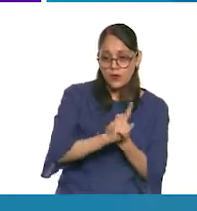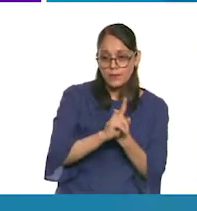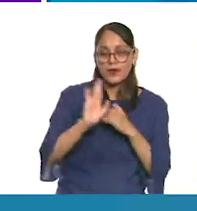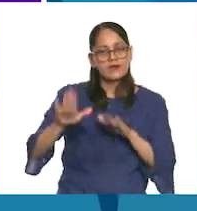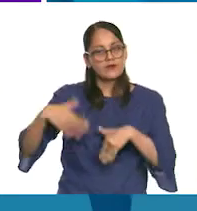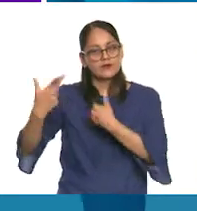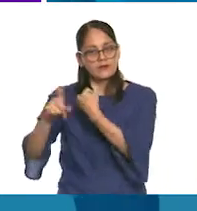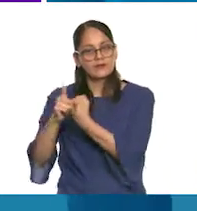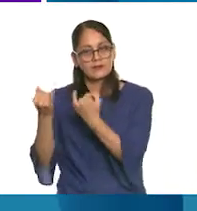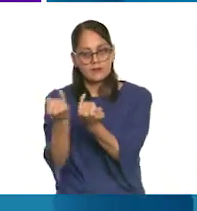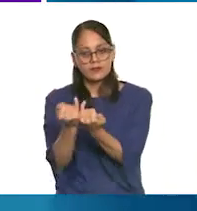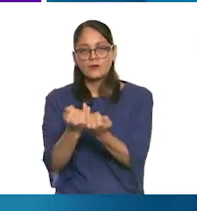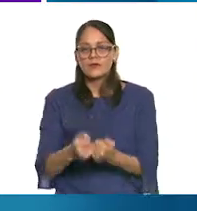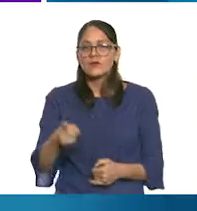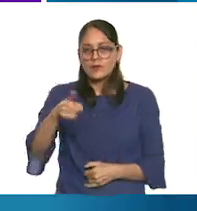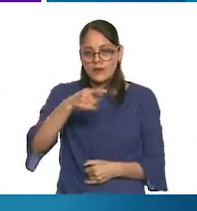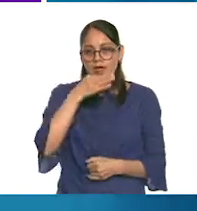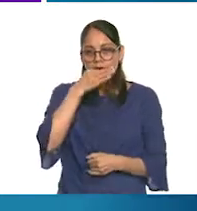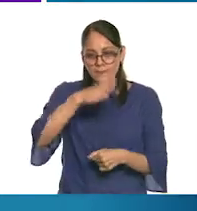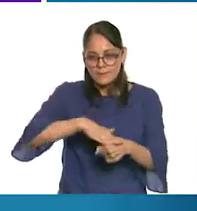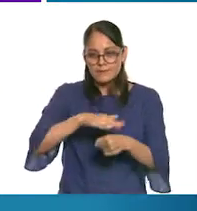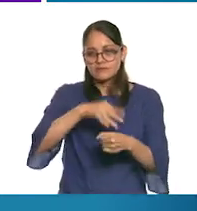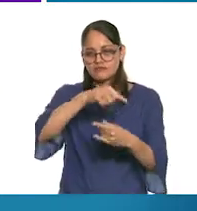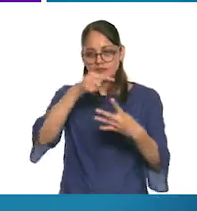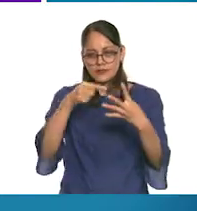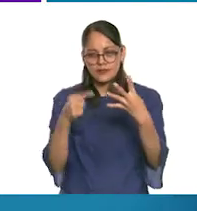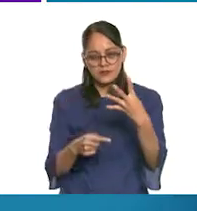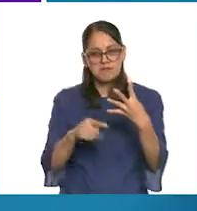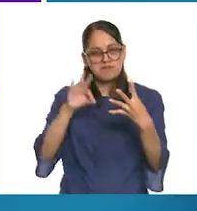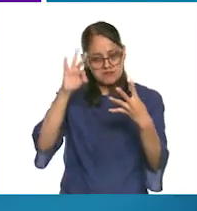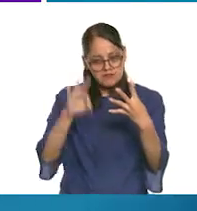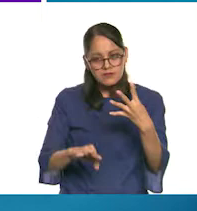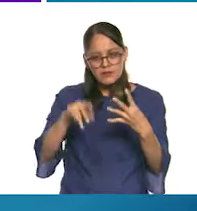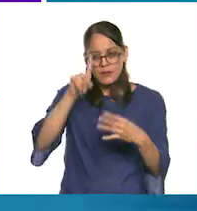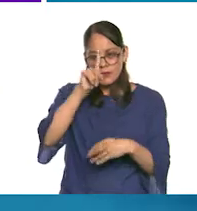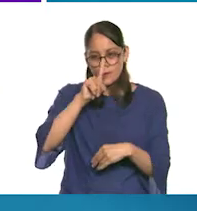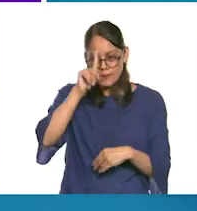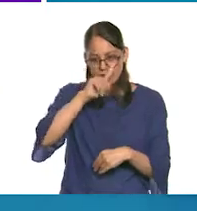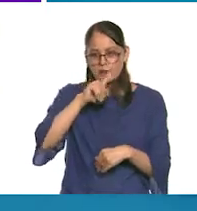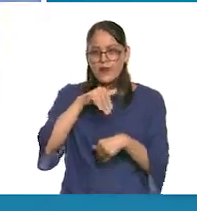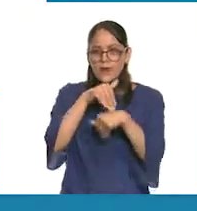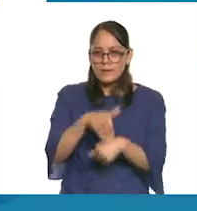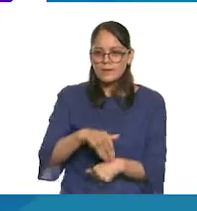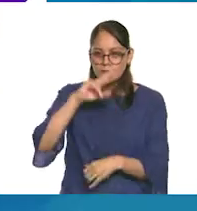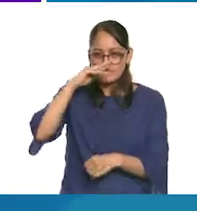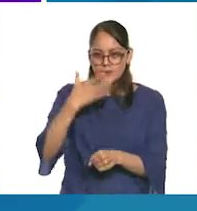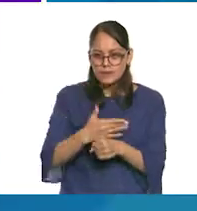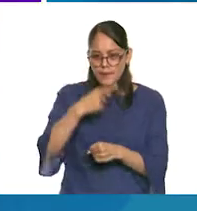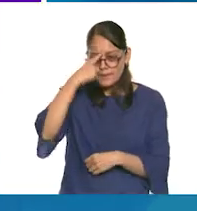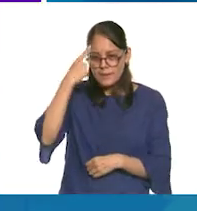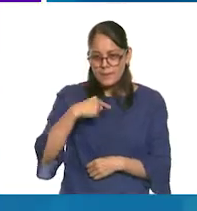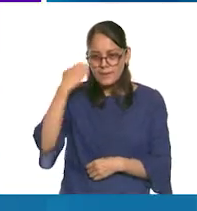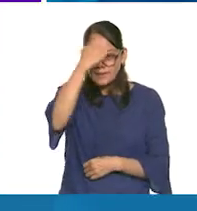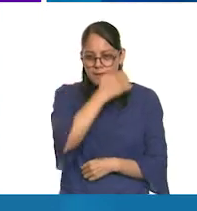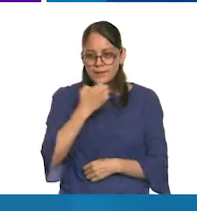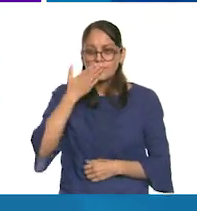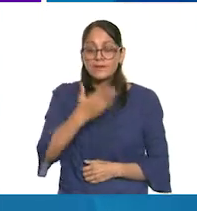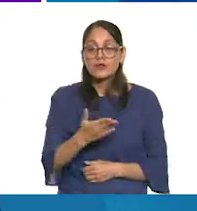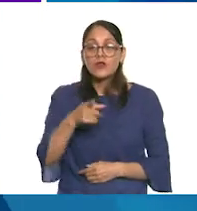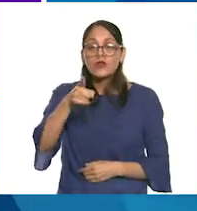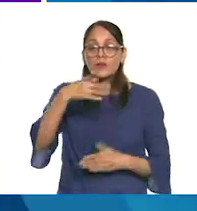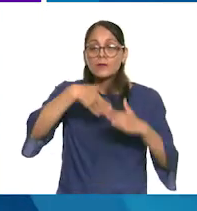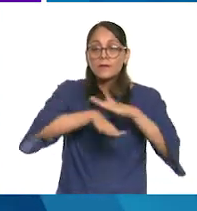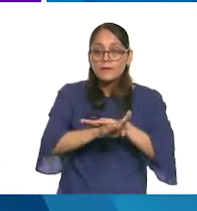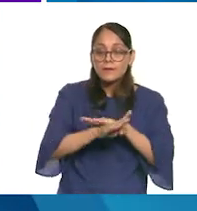Así pues, estas son las acciones propias de un cibernauta responsable, crítico e informado. Verifica que las páginas que